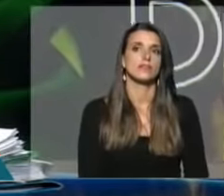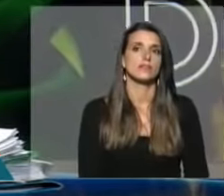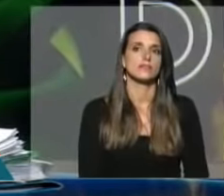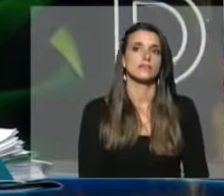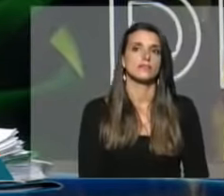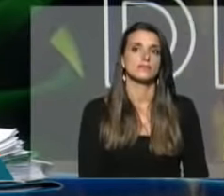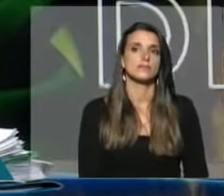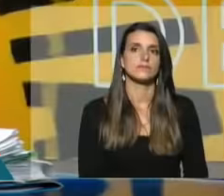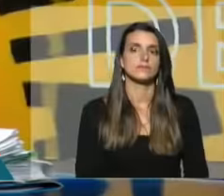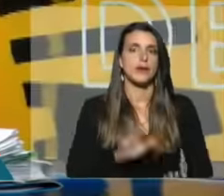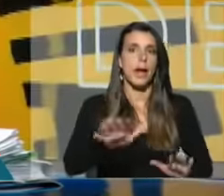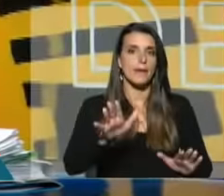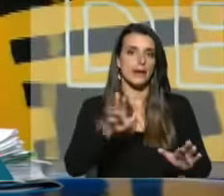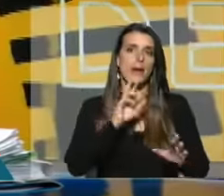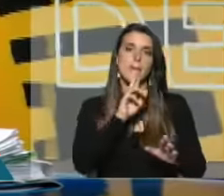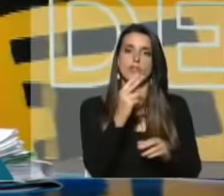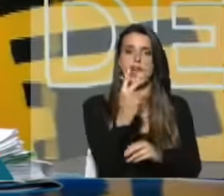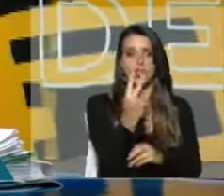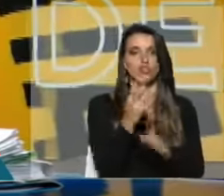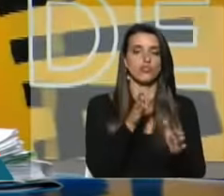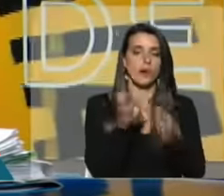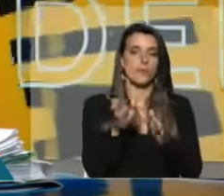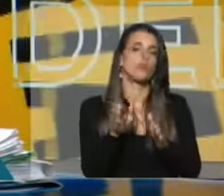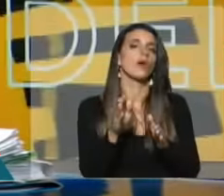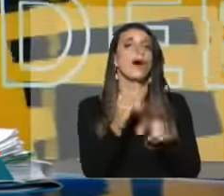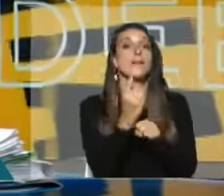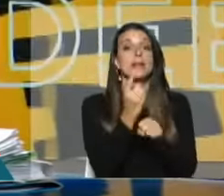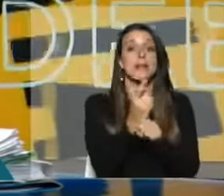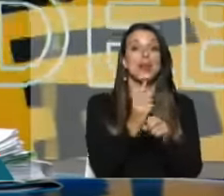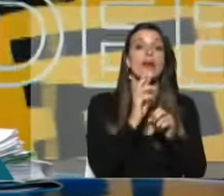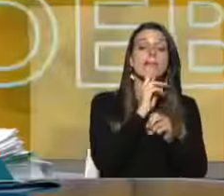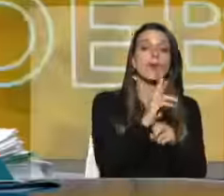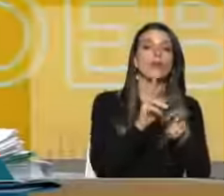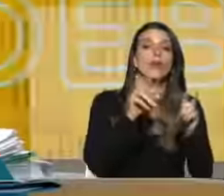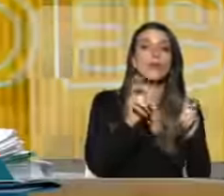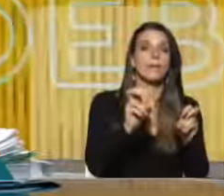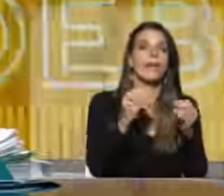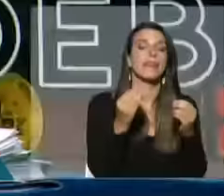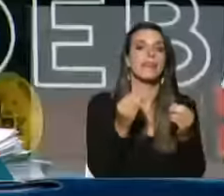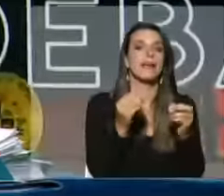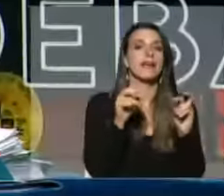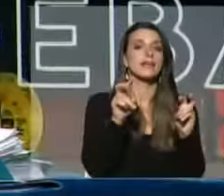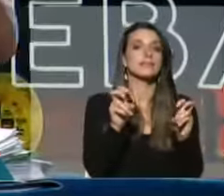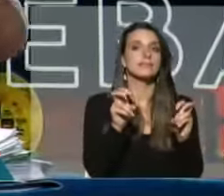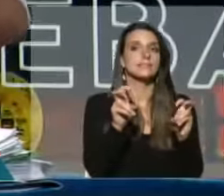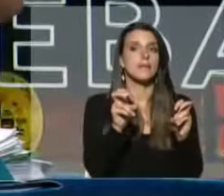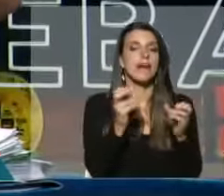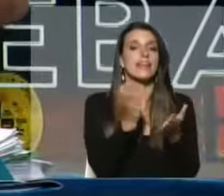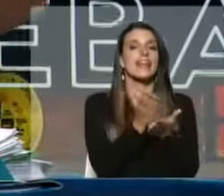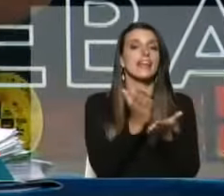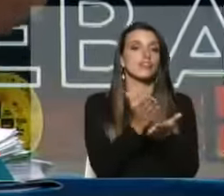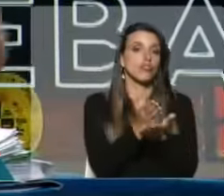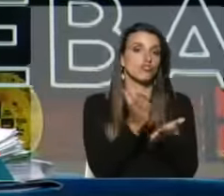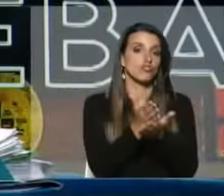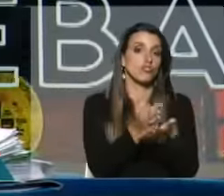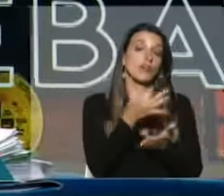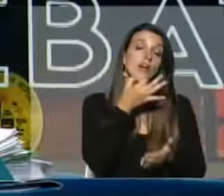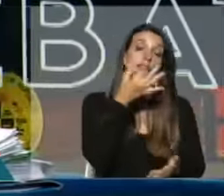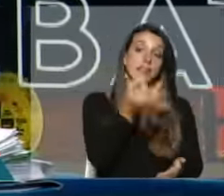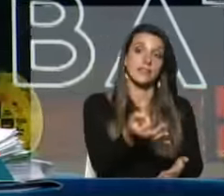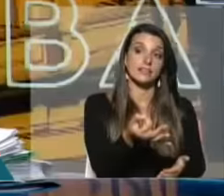Sí, vamos a responder las dos cosas. La primera vinculada al tema de los derechos que dice